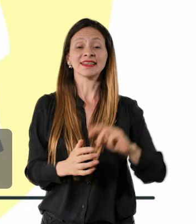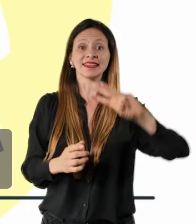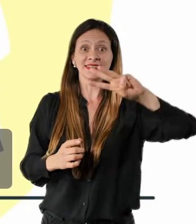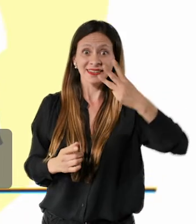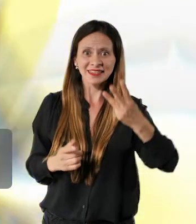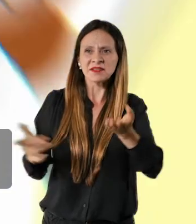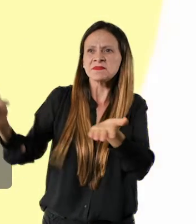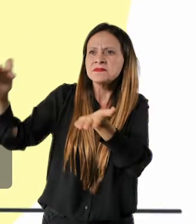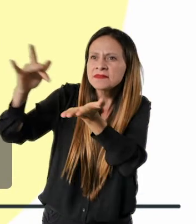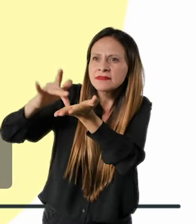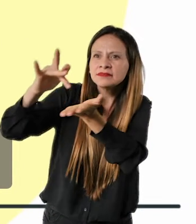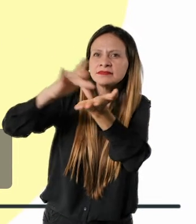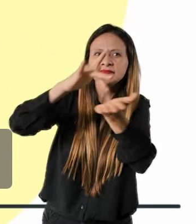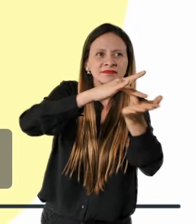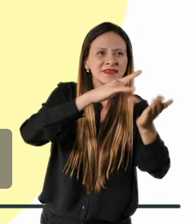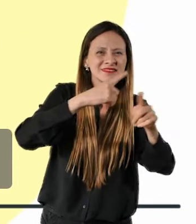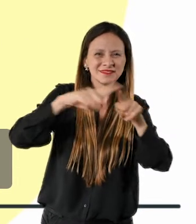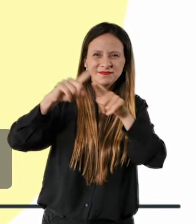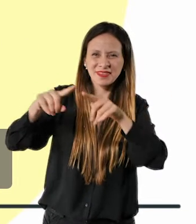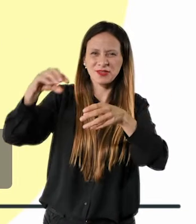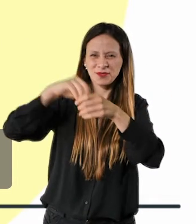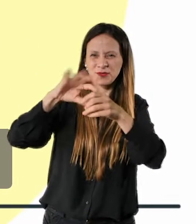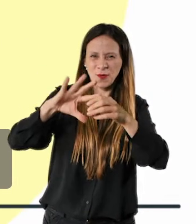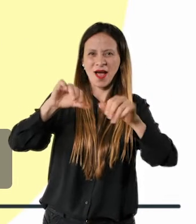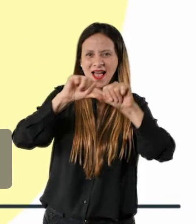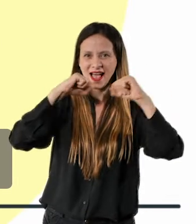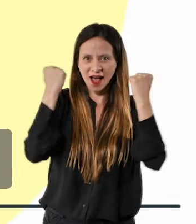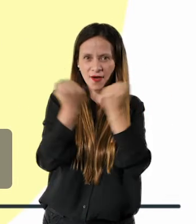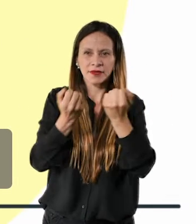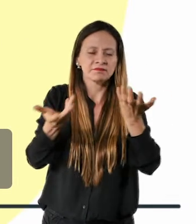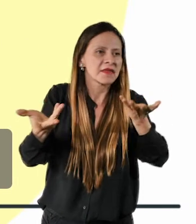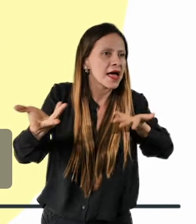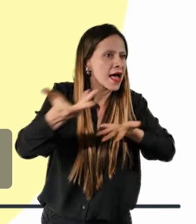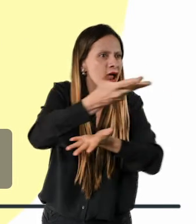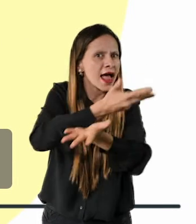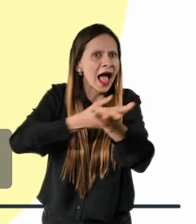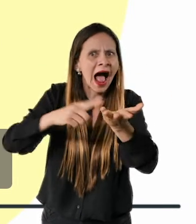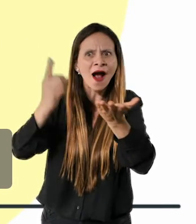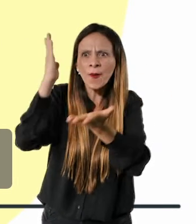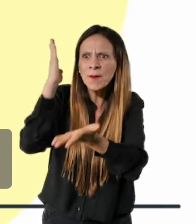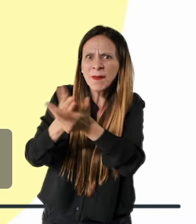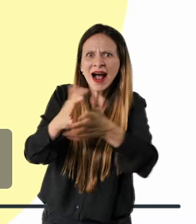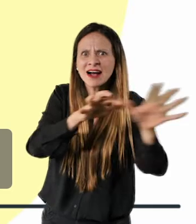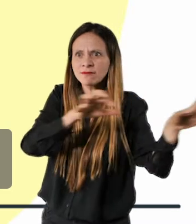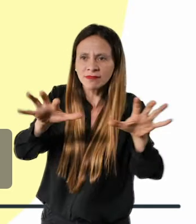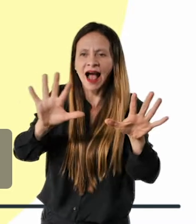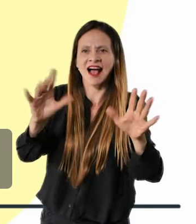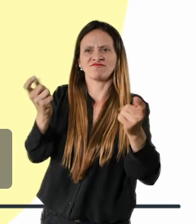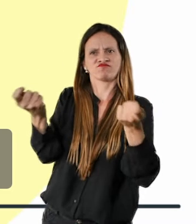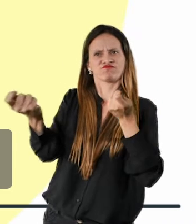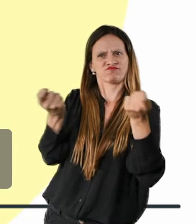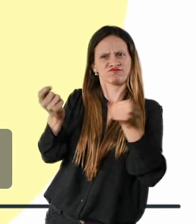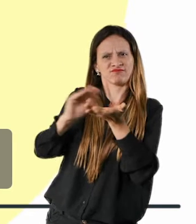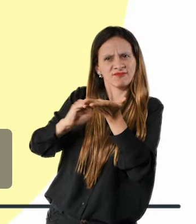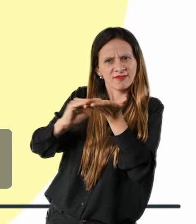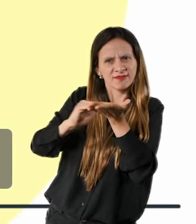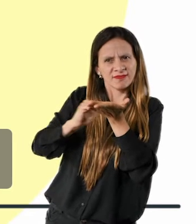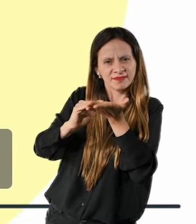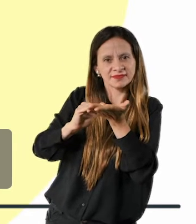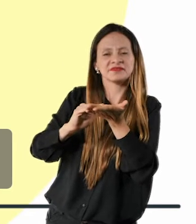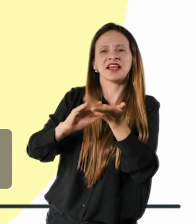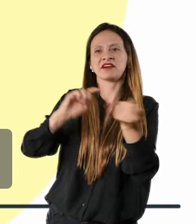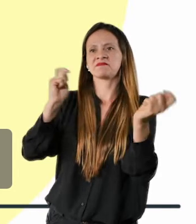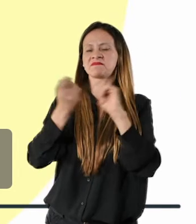memorización, y establecen y mantienen amistades y relaciones positivas con los demás, fomentando su participación en